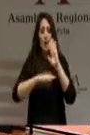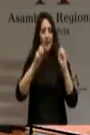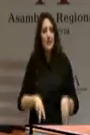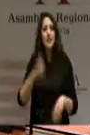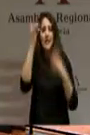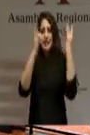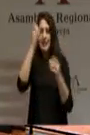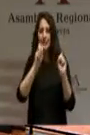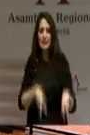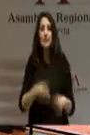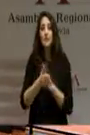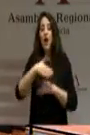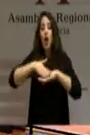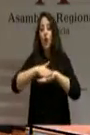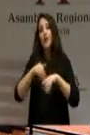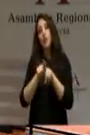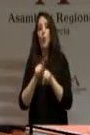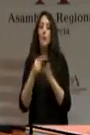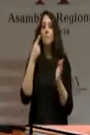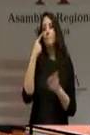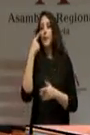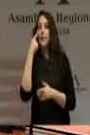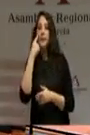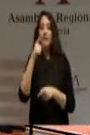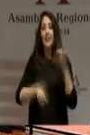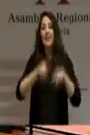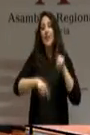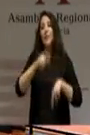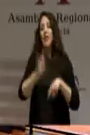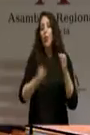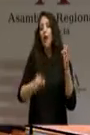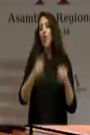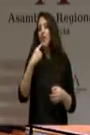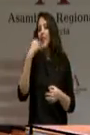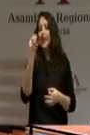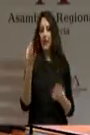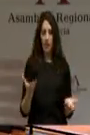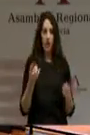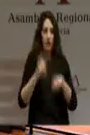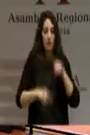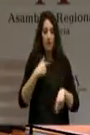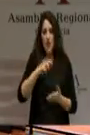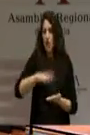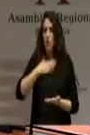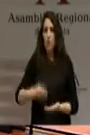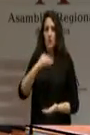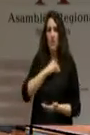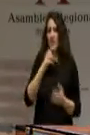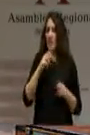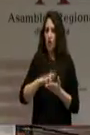condicionado y pendiente de sobresaltos por resoluciones judiciales. No nos lo merecemos y la región de Murcia no se lo merece.